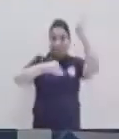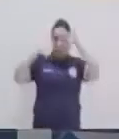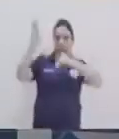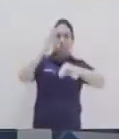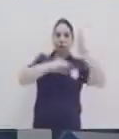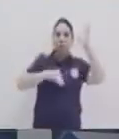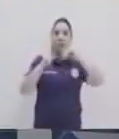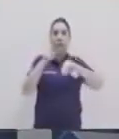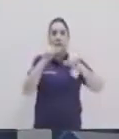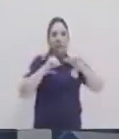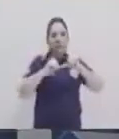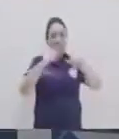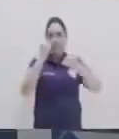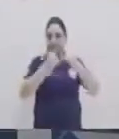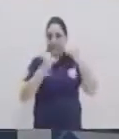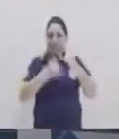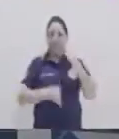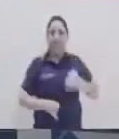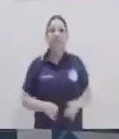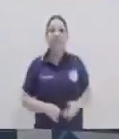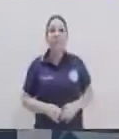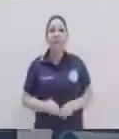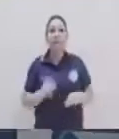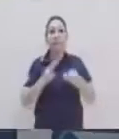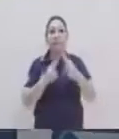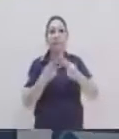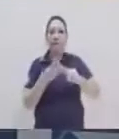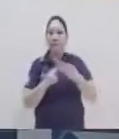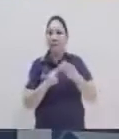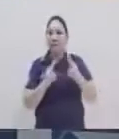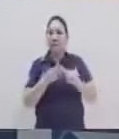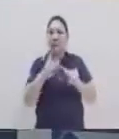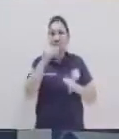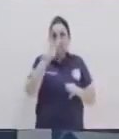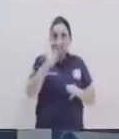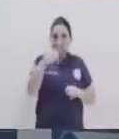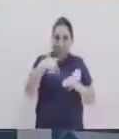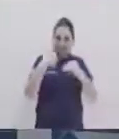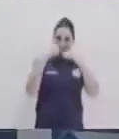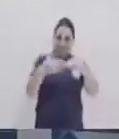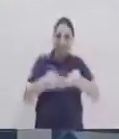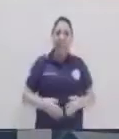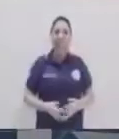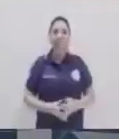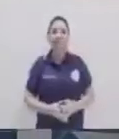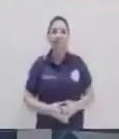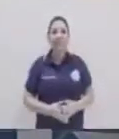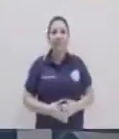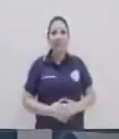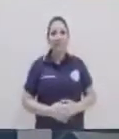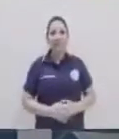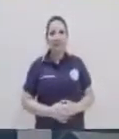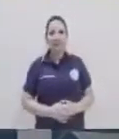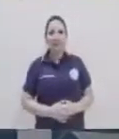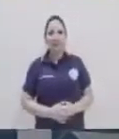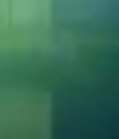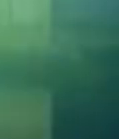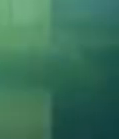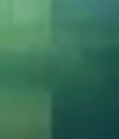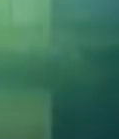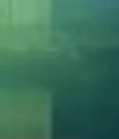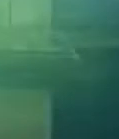dentro del programa. Es así como llegamos al final del segmento de matemáticas. Y no le cambia porque ya seguimos con más de su programa Aprendo en Casa.